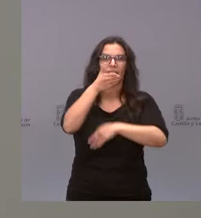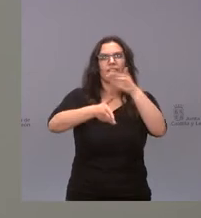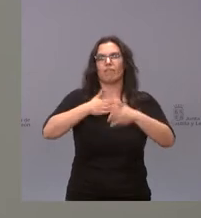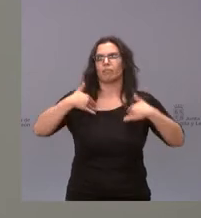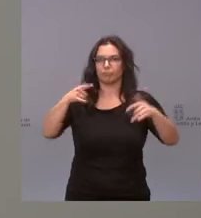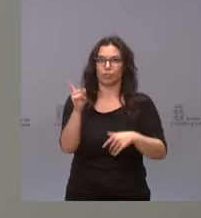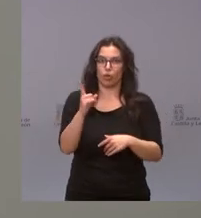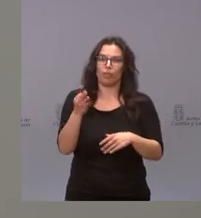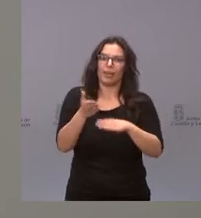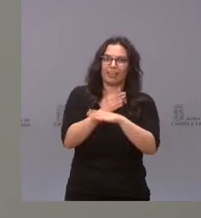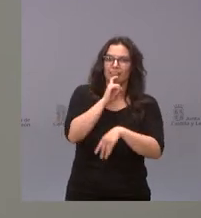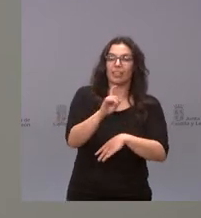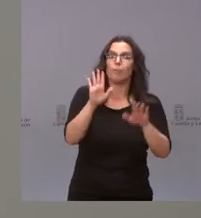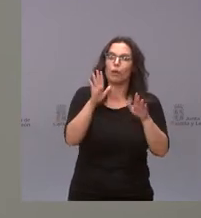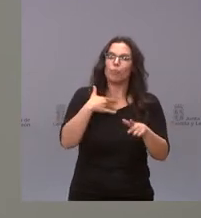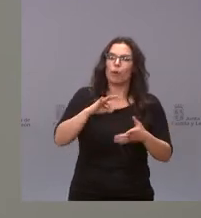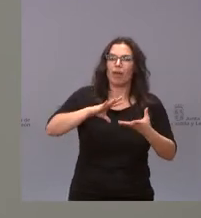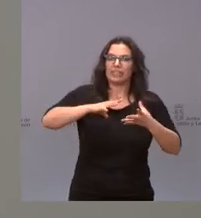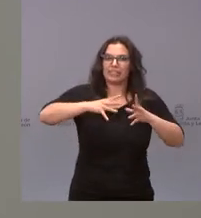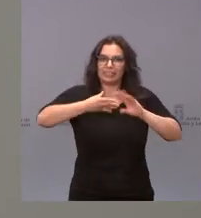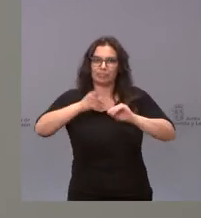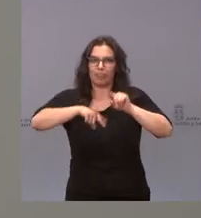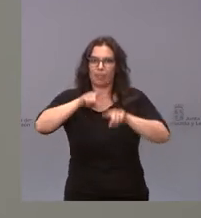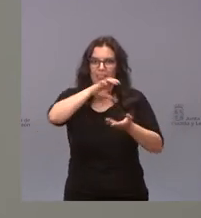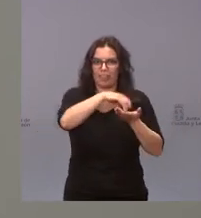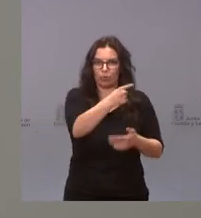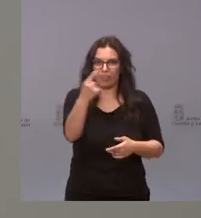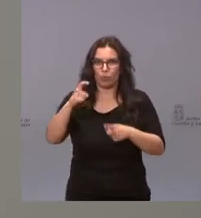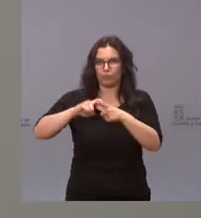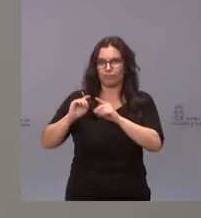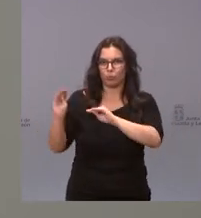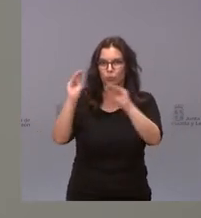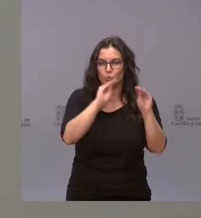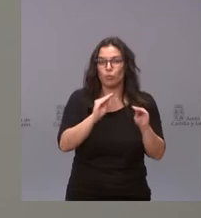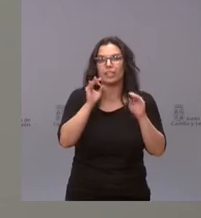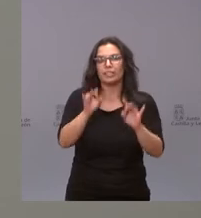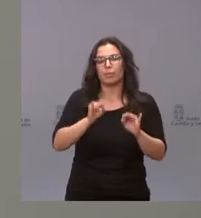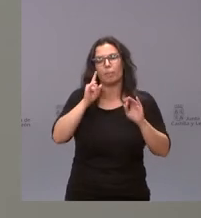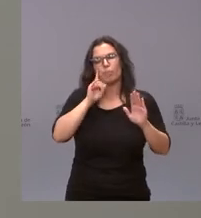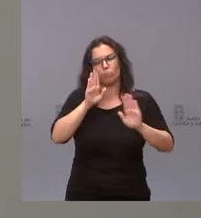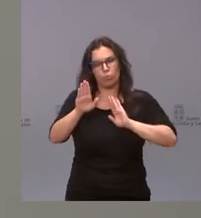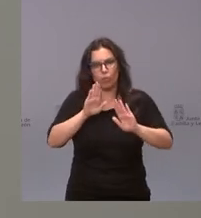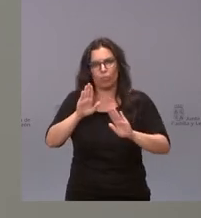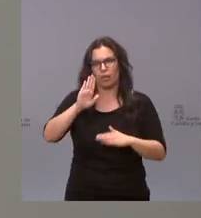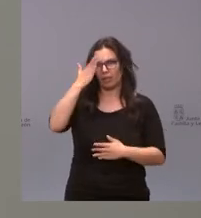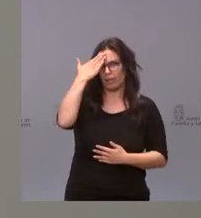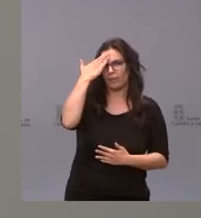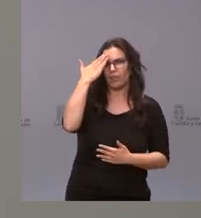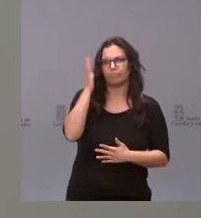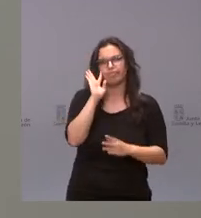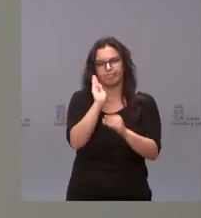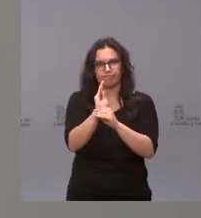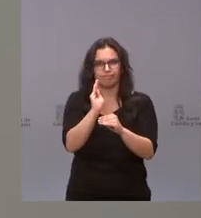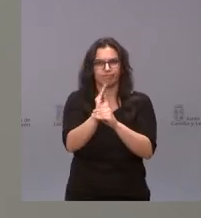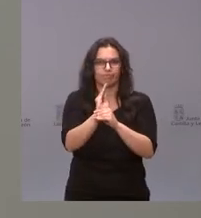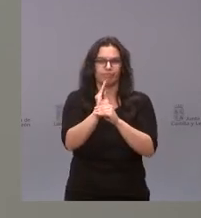a las características de los propios centros y siempre dentro de la prudencia, dentro de la precaución que se